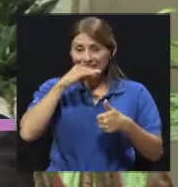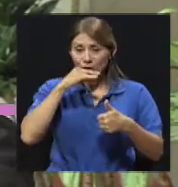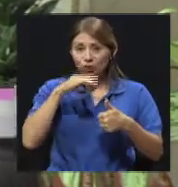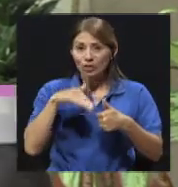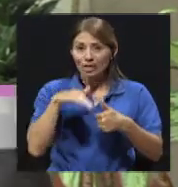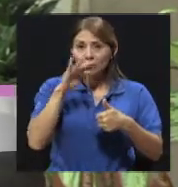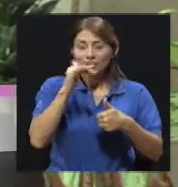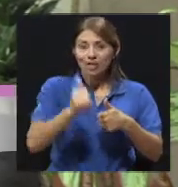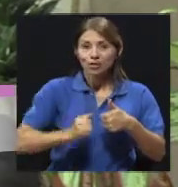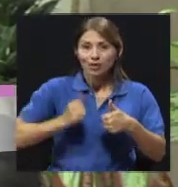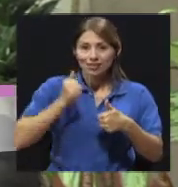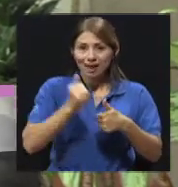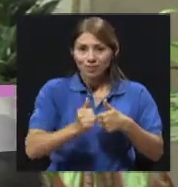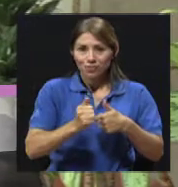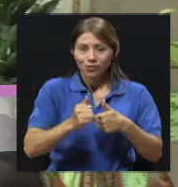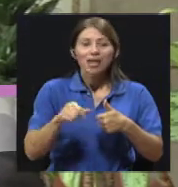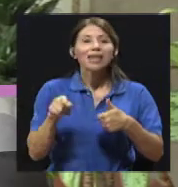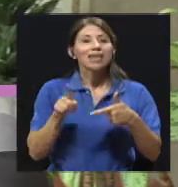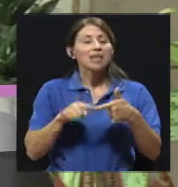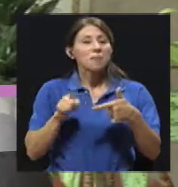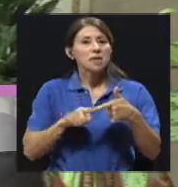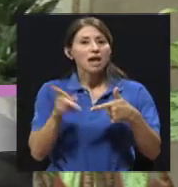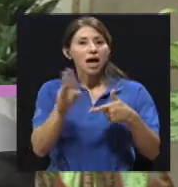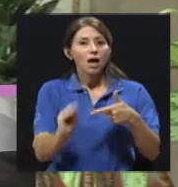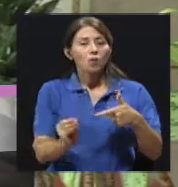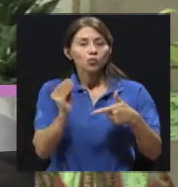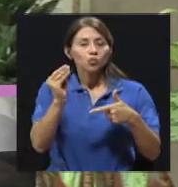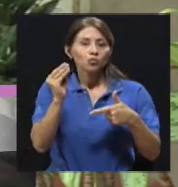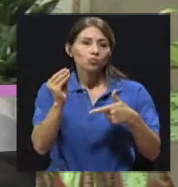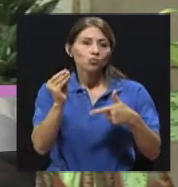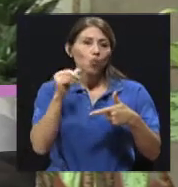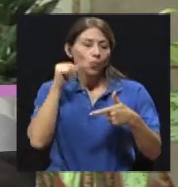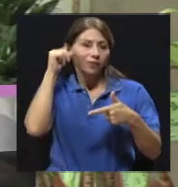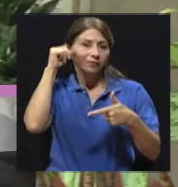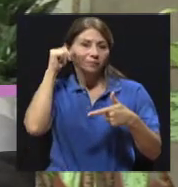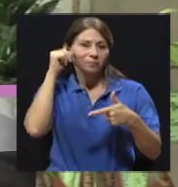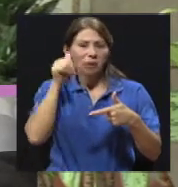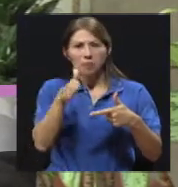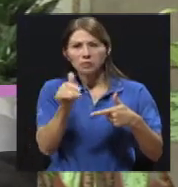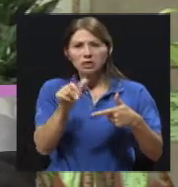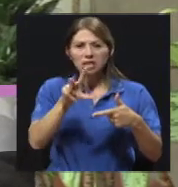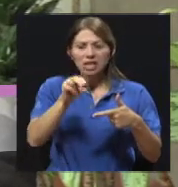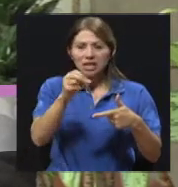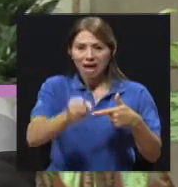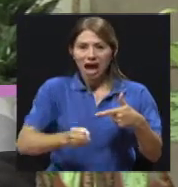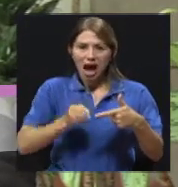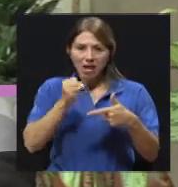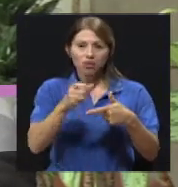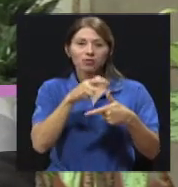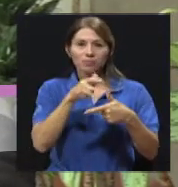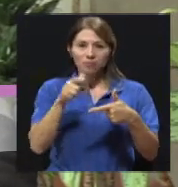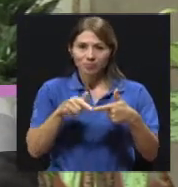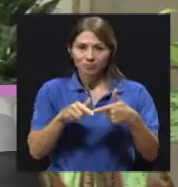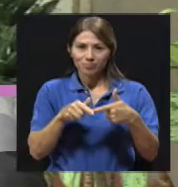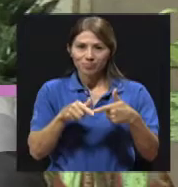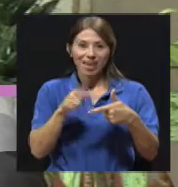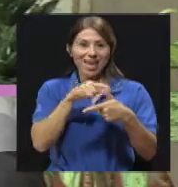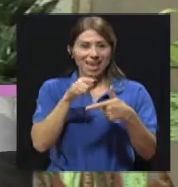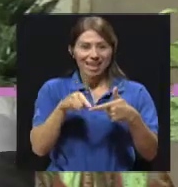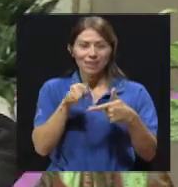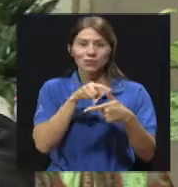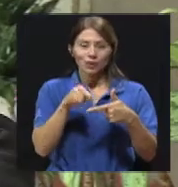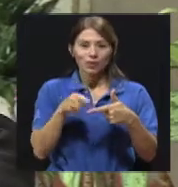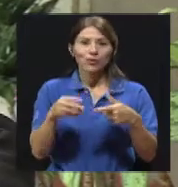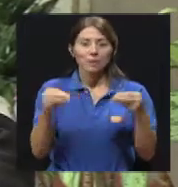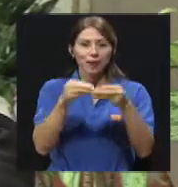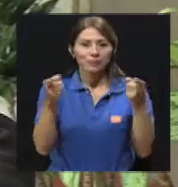de edad y adultos jóvenes, alrededor de los 30 y tantos años de edad. Él le da de más presentación. Ese es un pico y es el pico